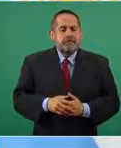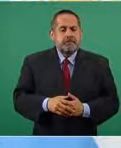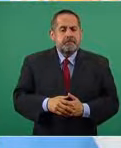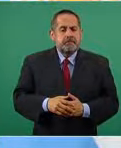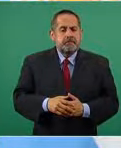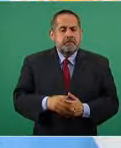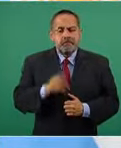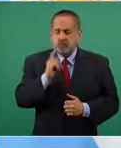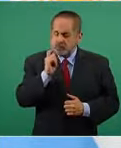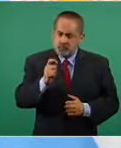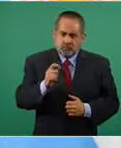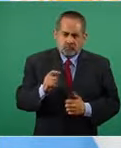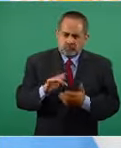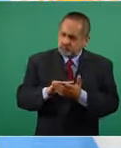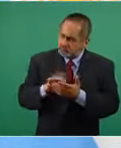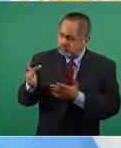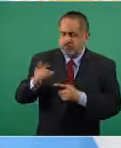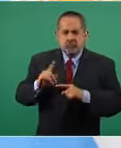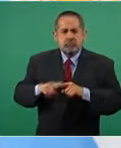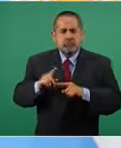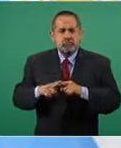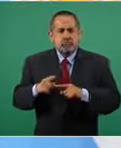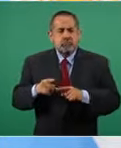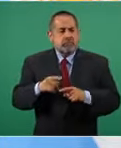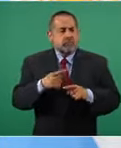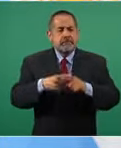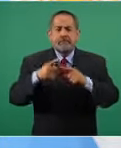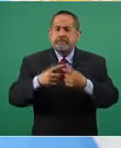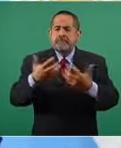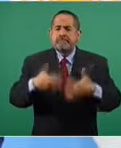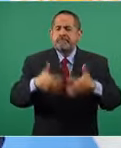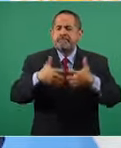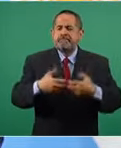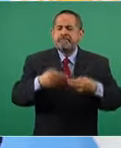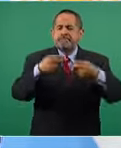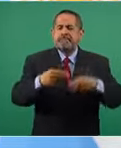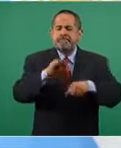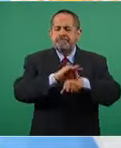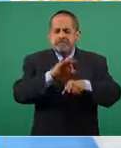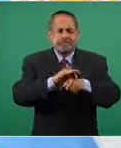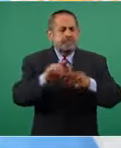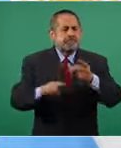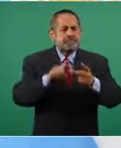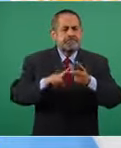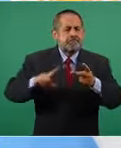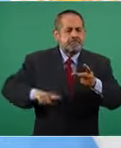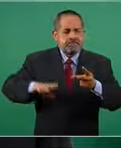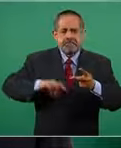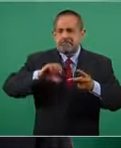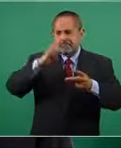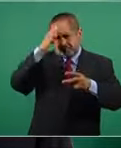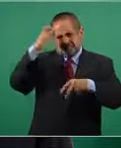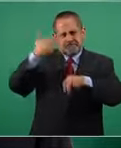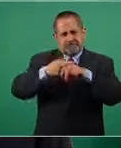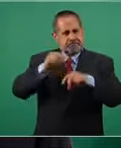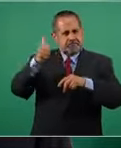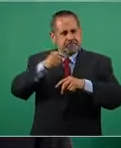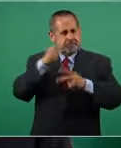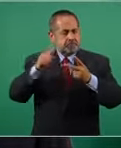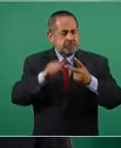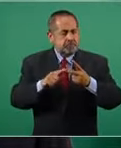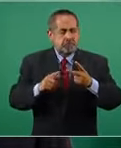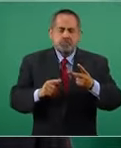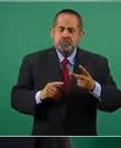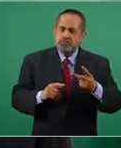agradecer a farmacéuticas a gobiernos extranjeros que